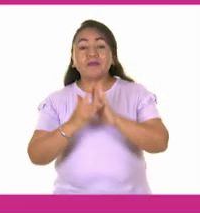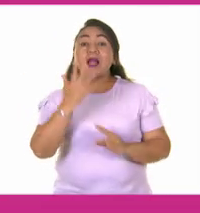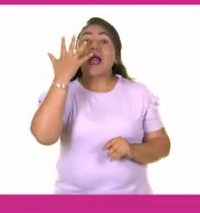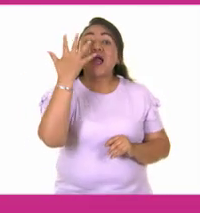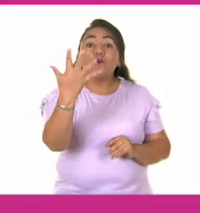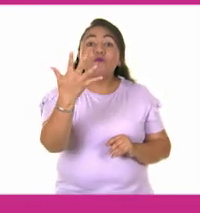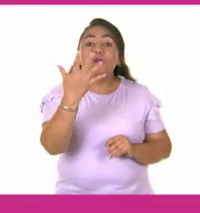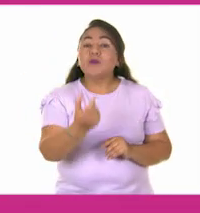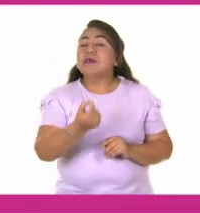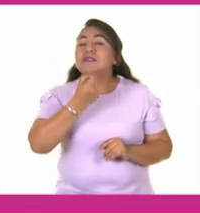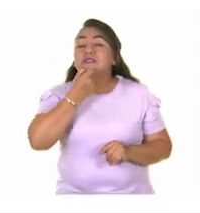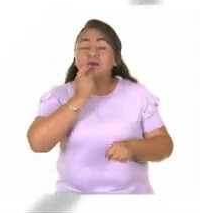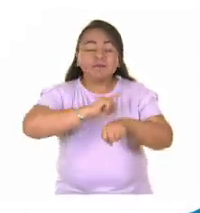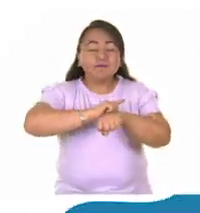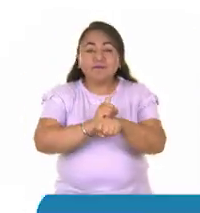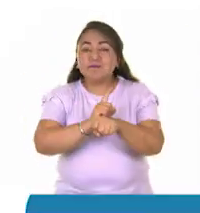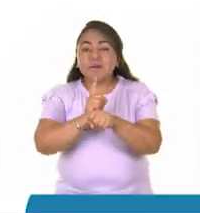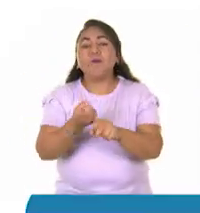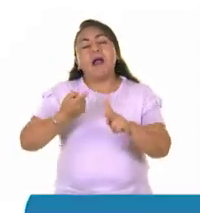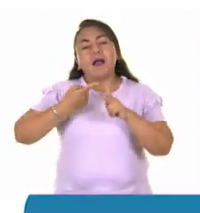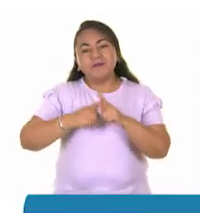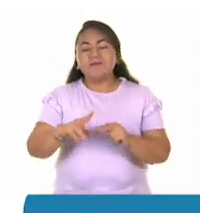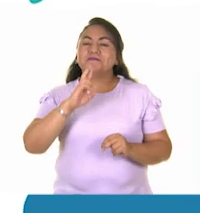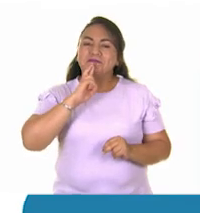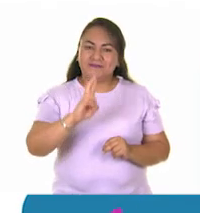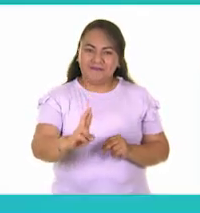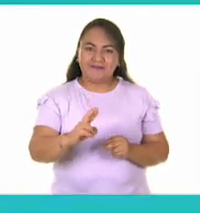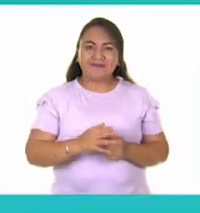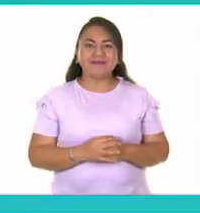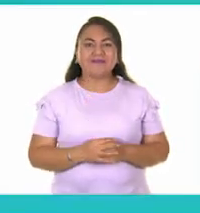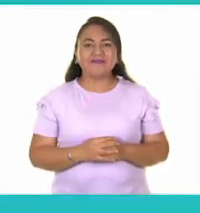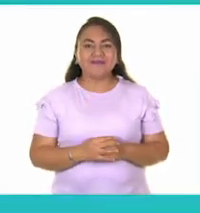cinco segundos. Vamos a contestar.